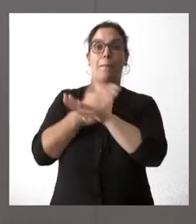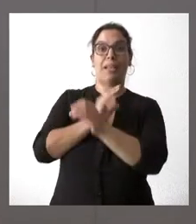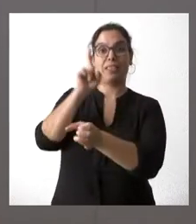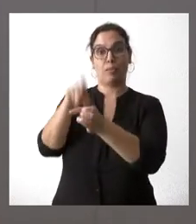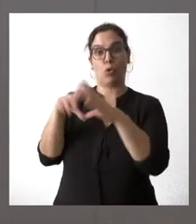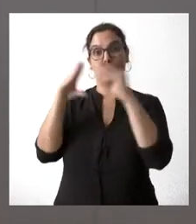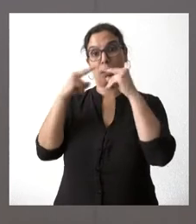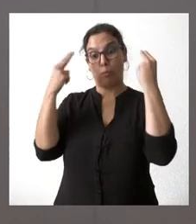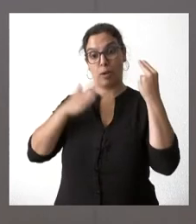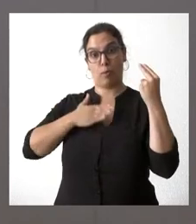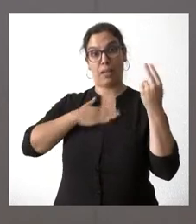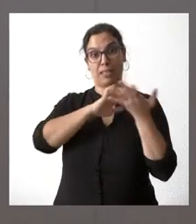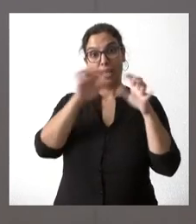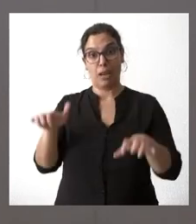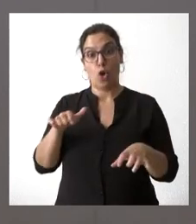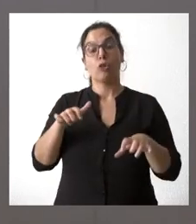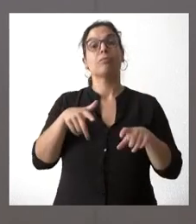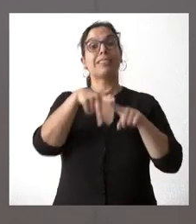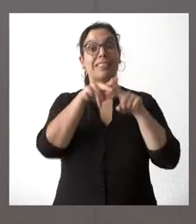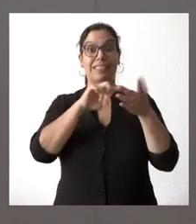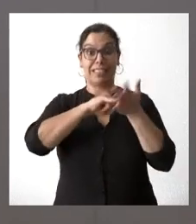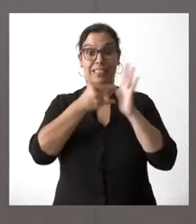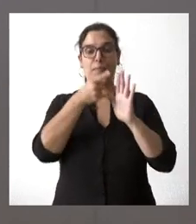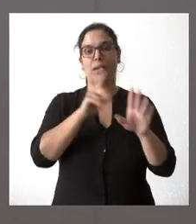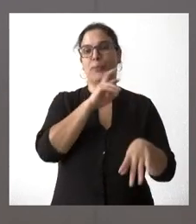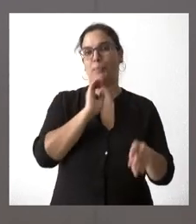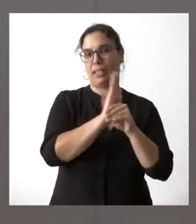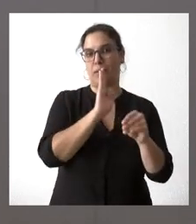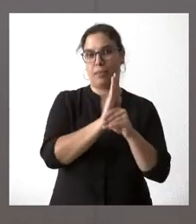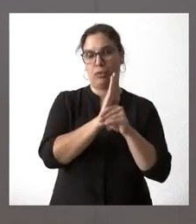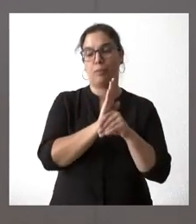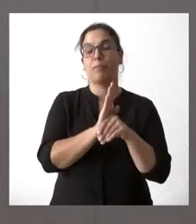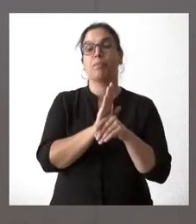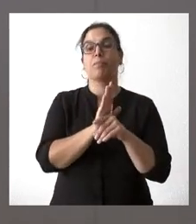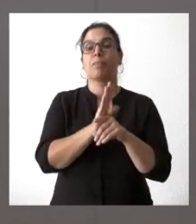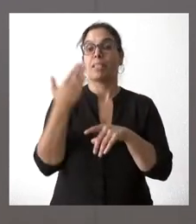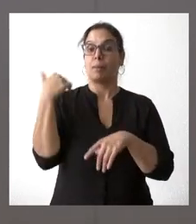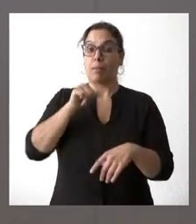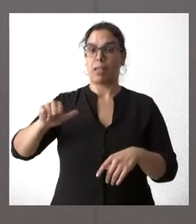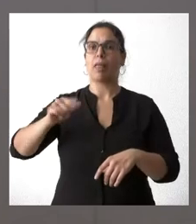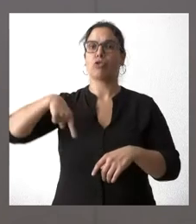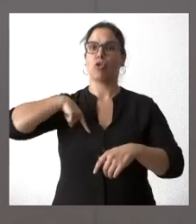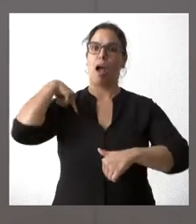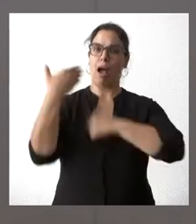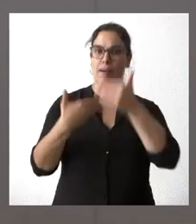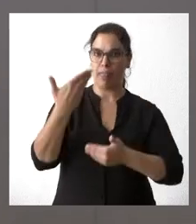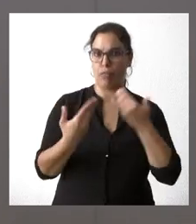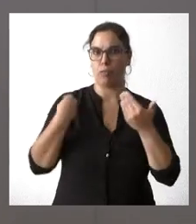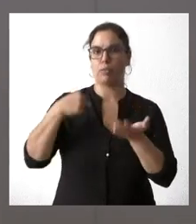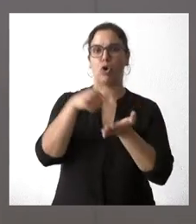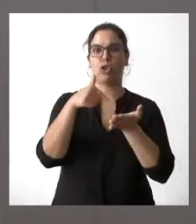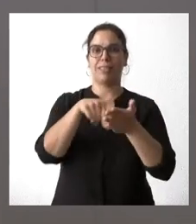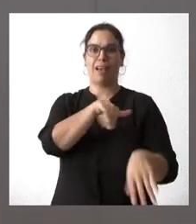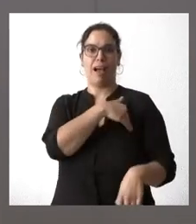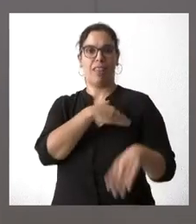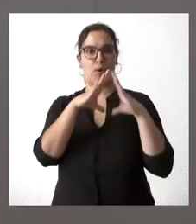La semana pasada, como recordarán ustedes, seguíamos avanzando en la reducción de las tasas académicas. Hicimos